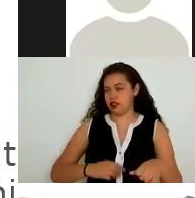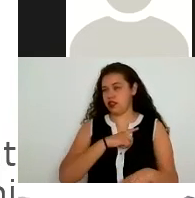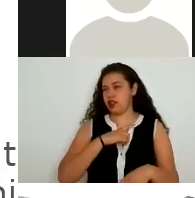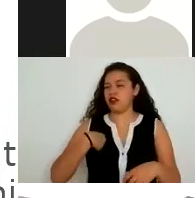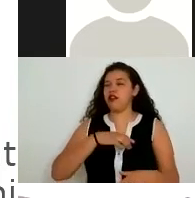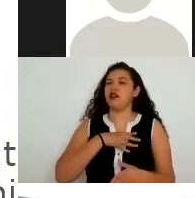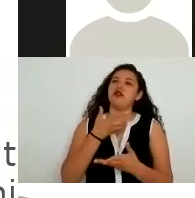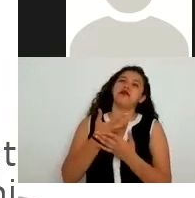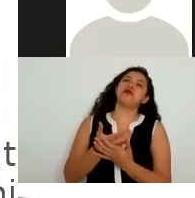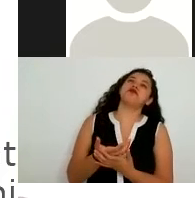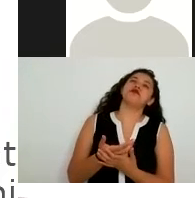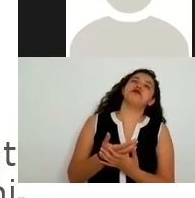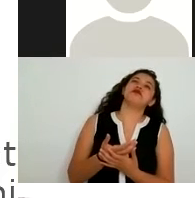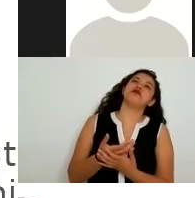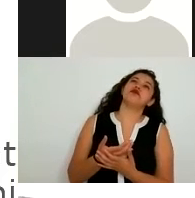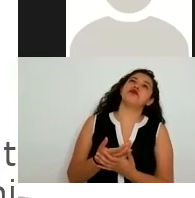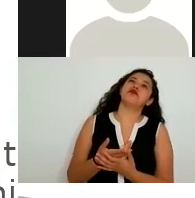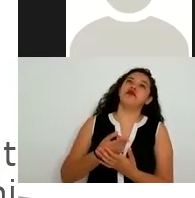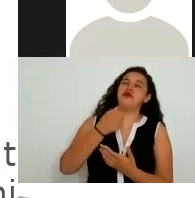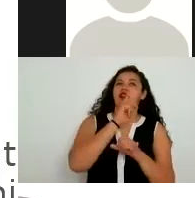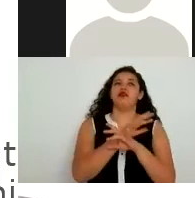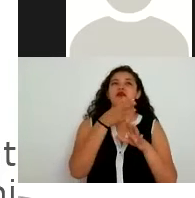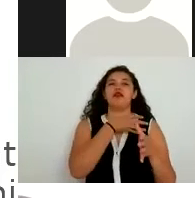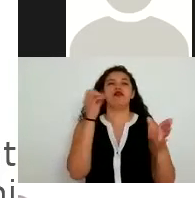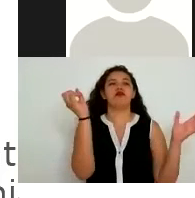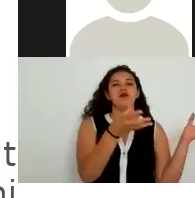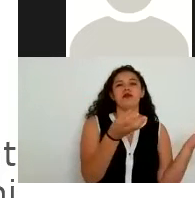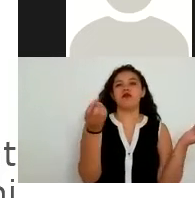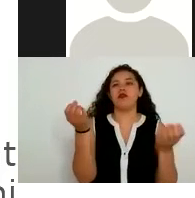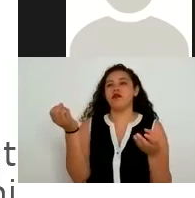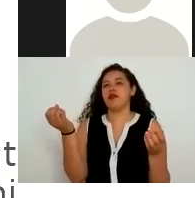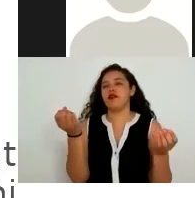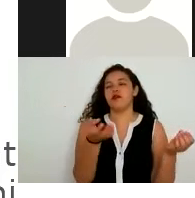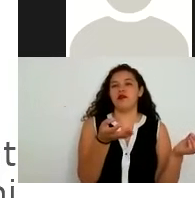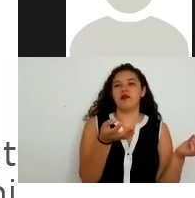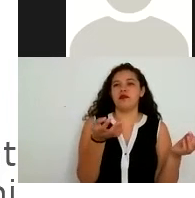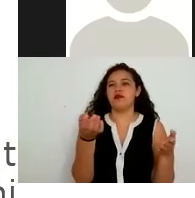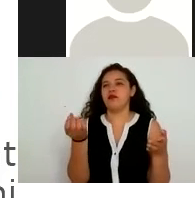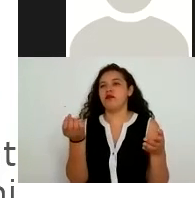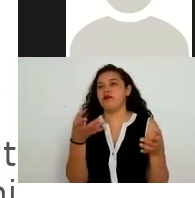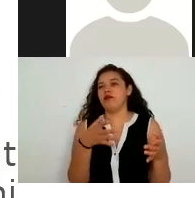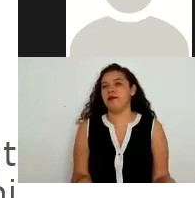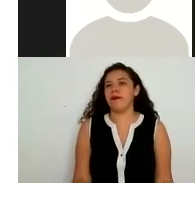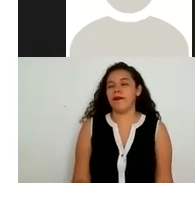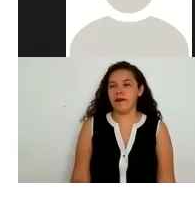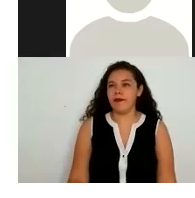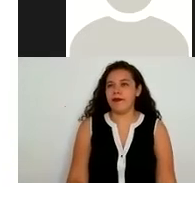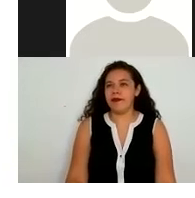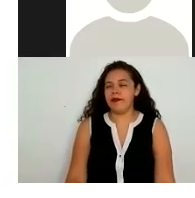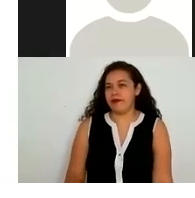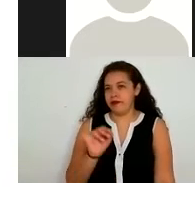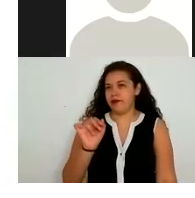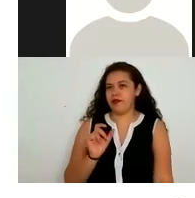transferencias de información y dentro de ellas podría haber datos personales así es por lo que hace la excepción del